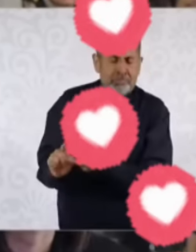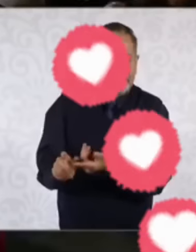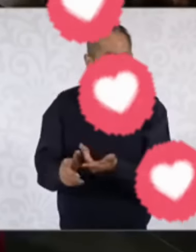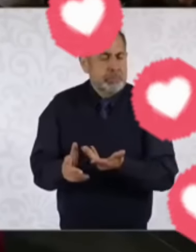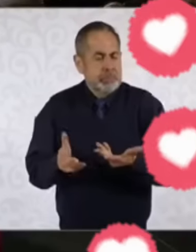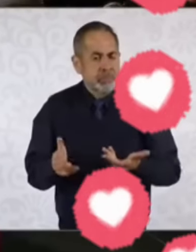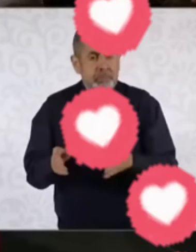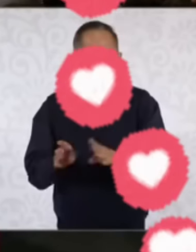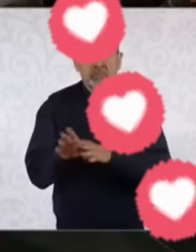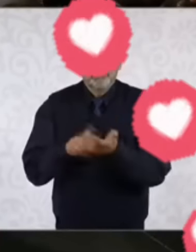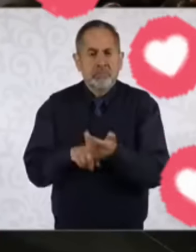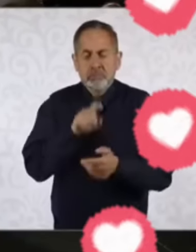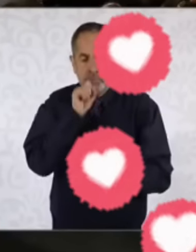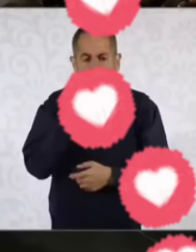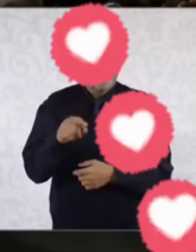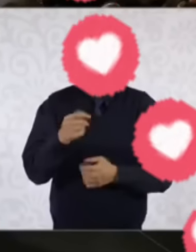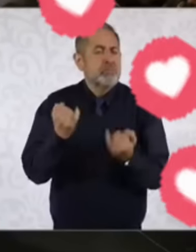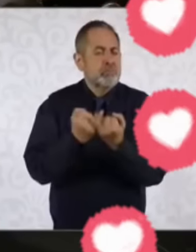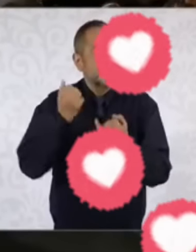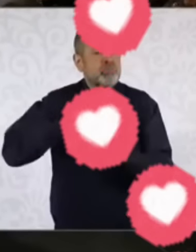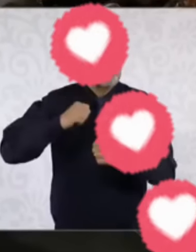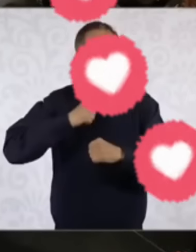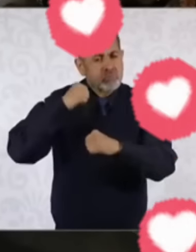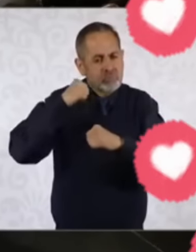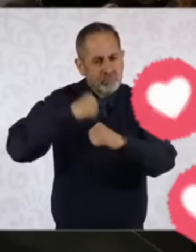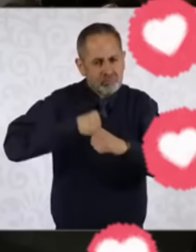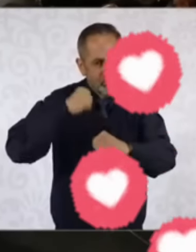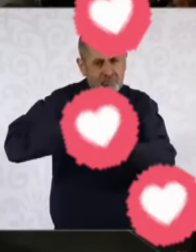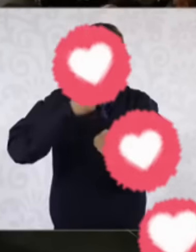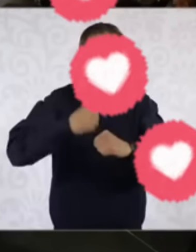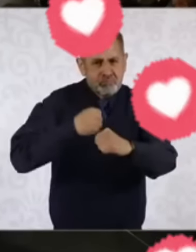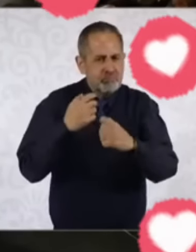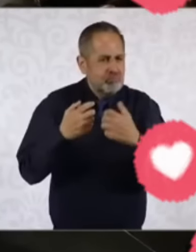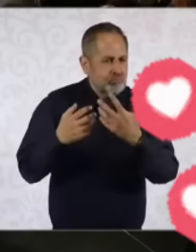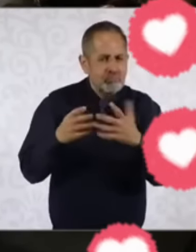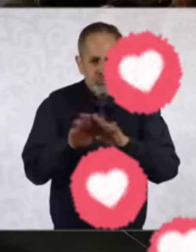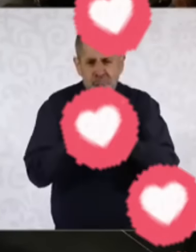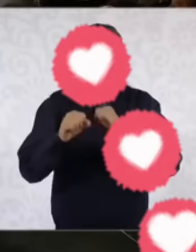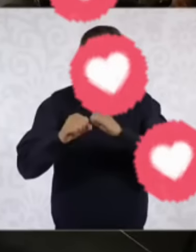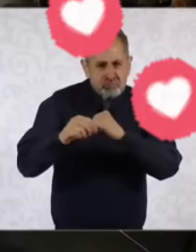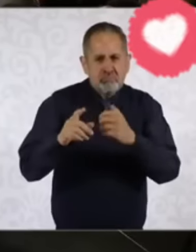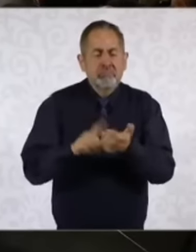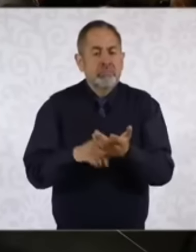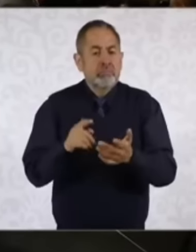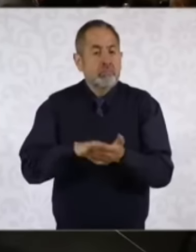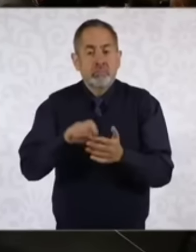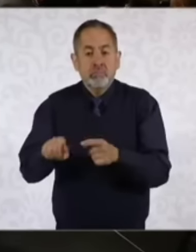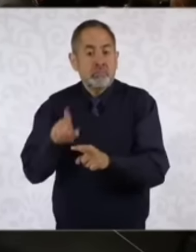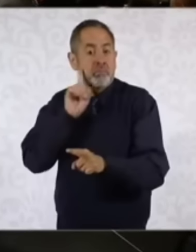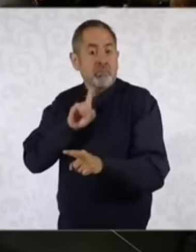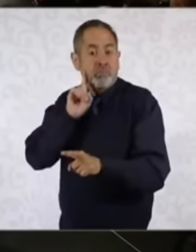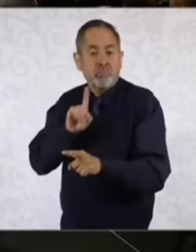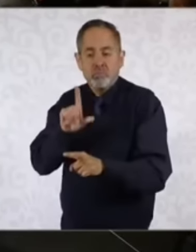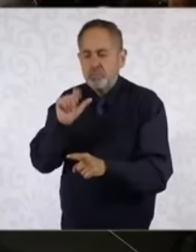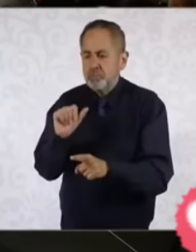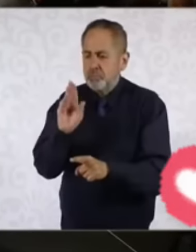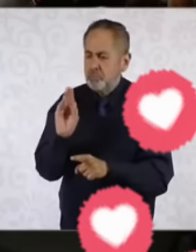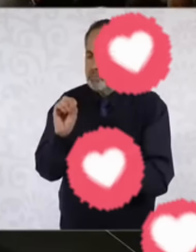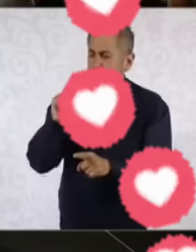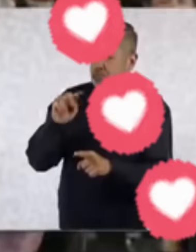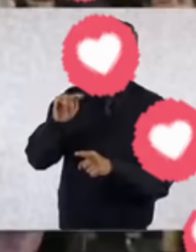También pasa en el boxeo, por ejemplo, ¿no? En donde, por ejemplo, pues la Bonita Sánchez, una campeona que tenemos